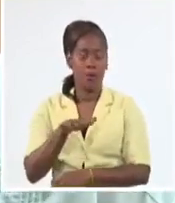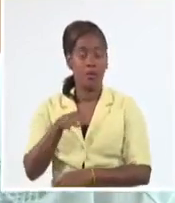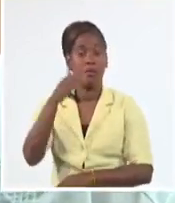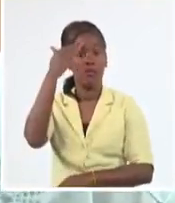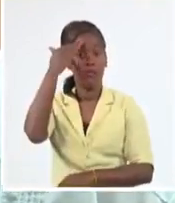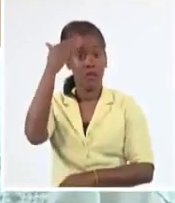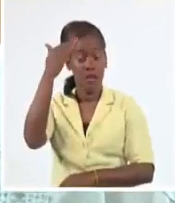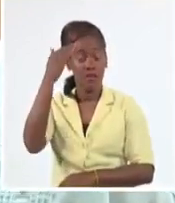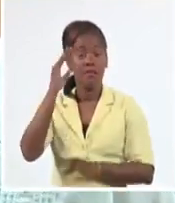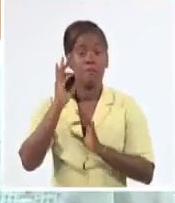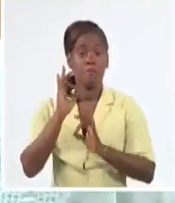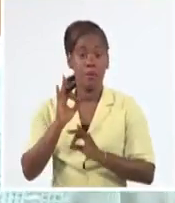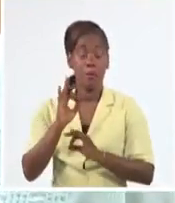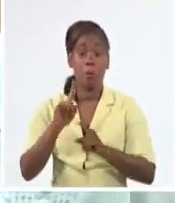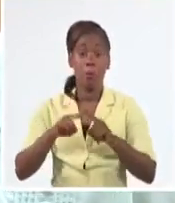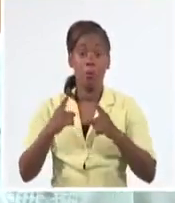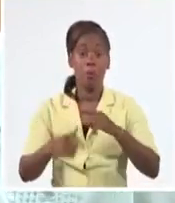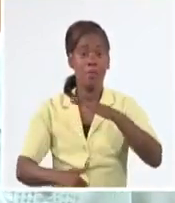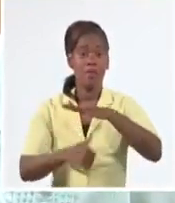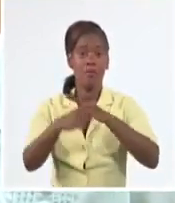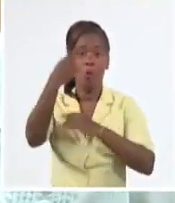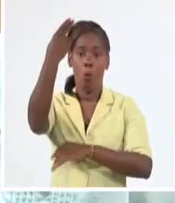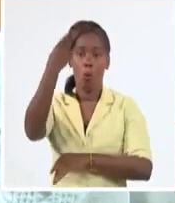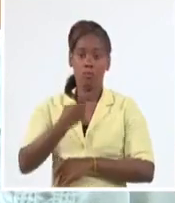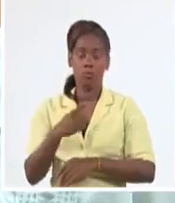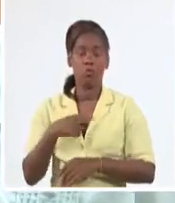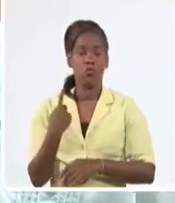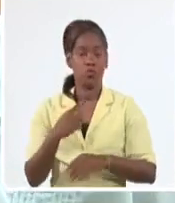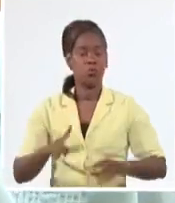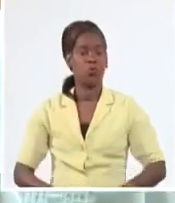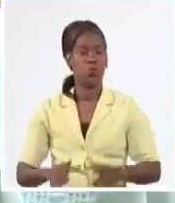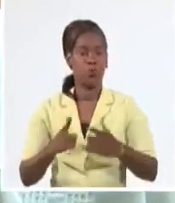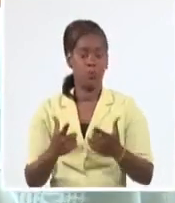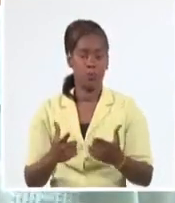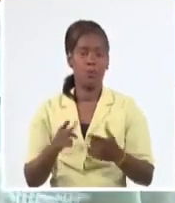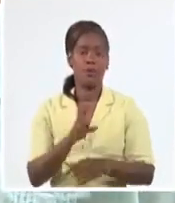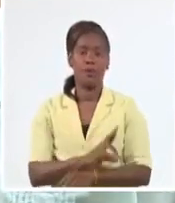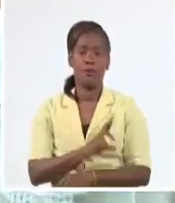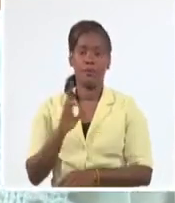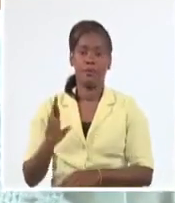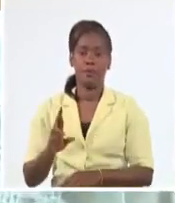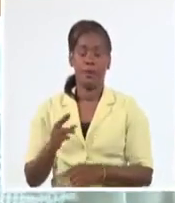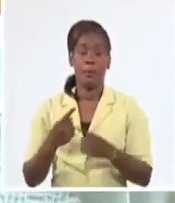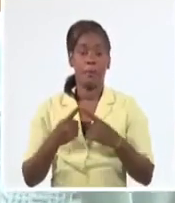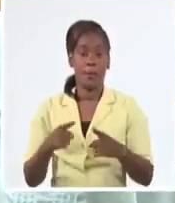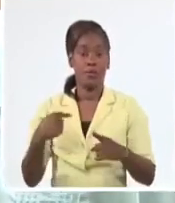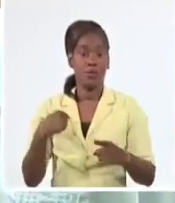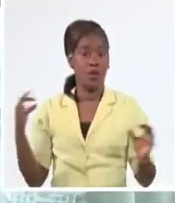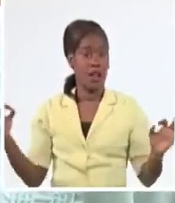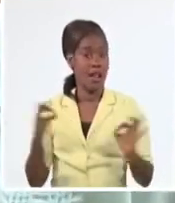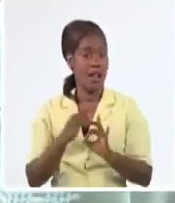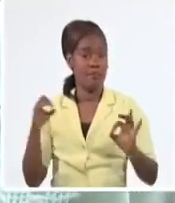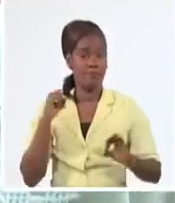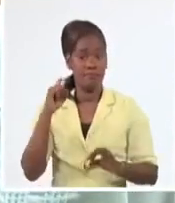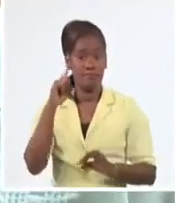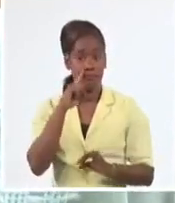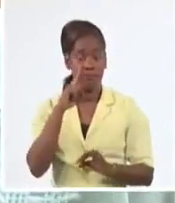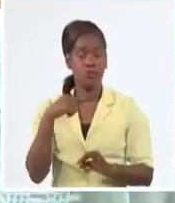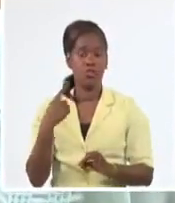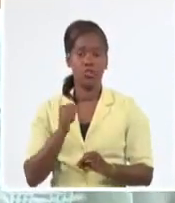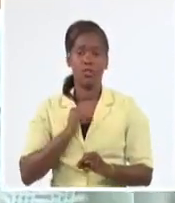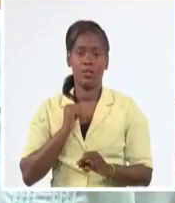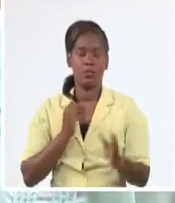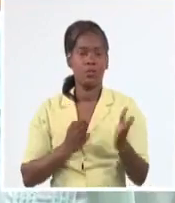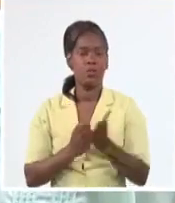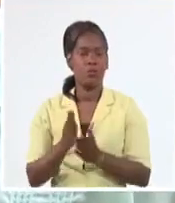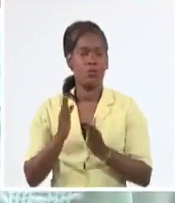esta misión que nos dio el país. Y realmente pensamos que si bien no hemos terminado con la tarea que teníamos, realmente este es un paso de